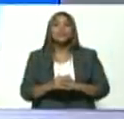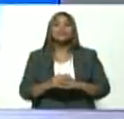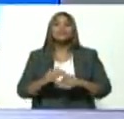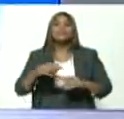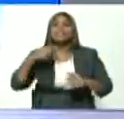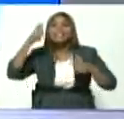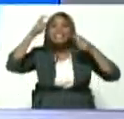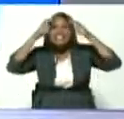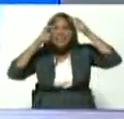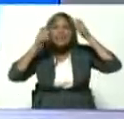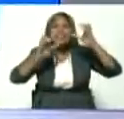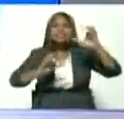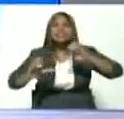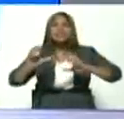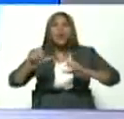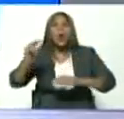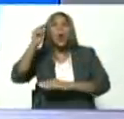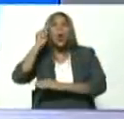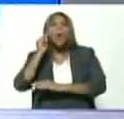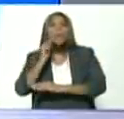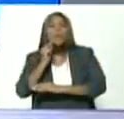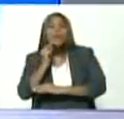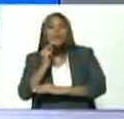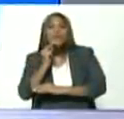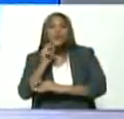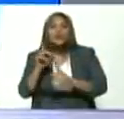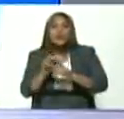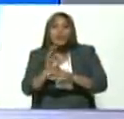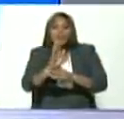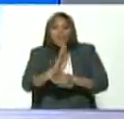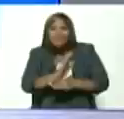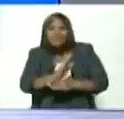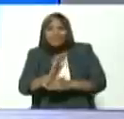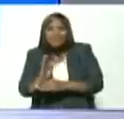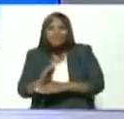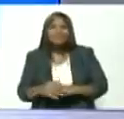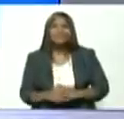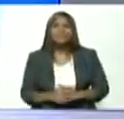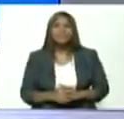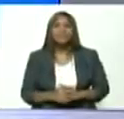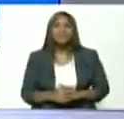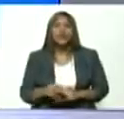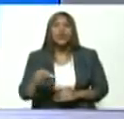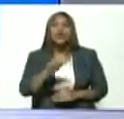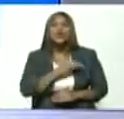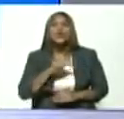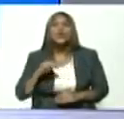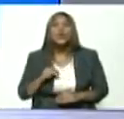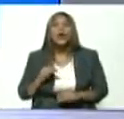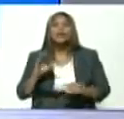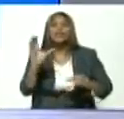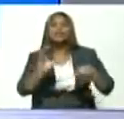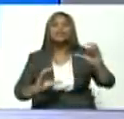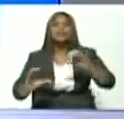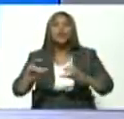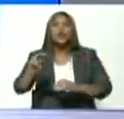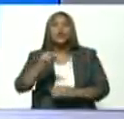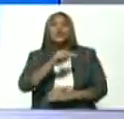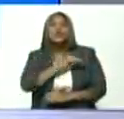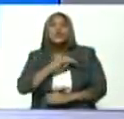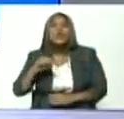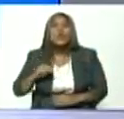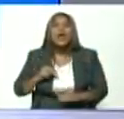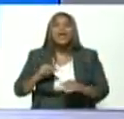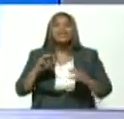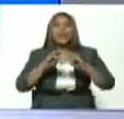científico bolivariano científico nuestro científico nuestro método